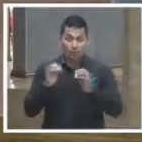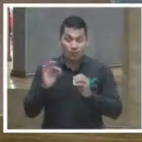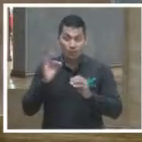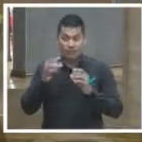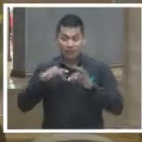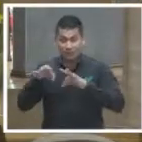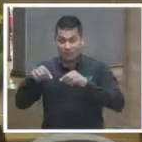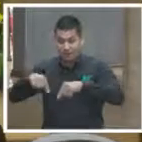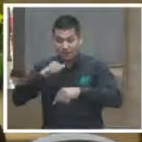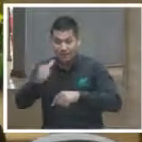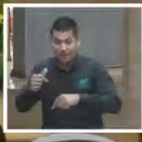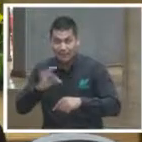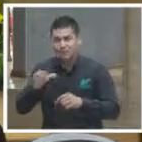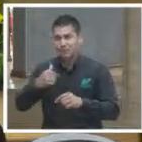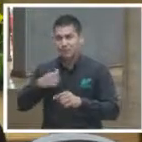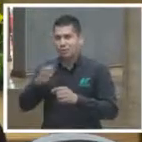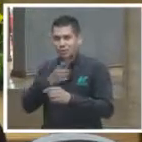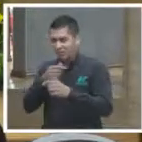más y distinto